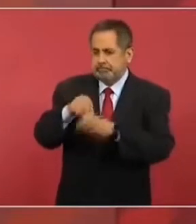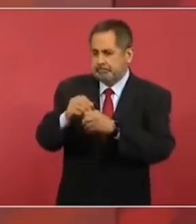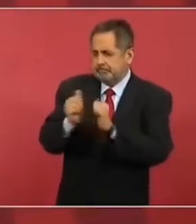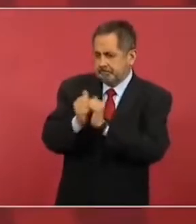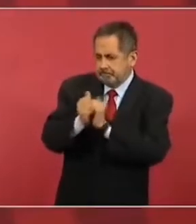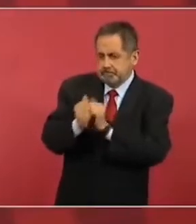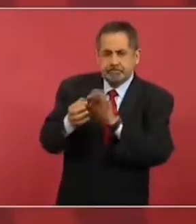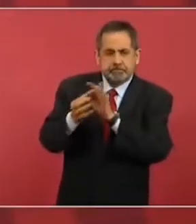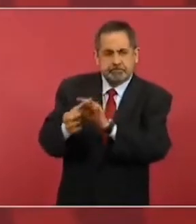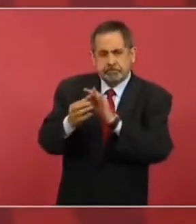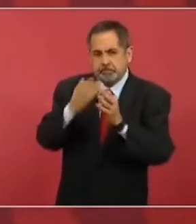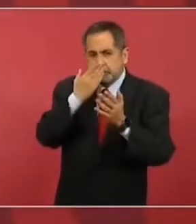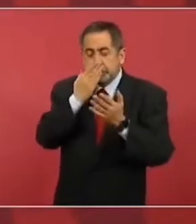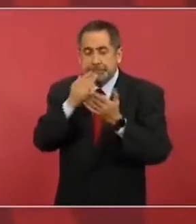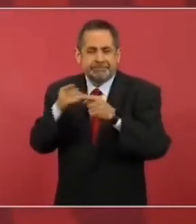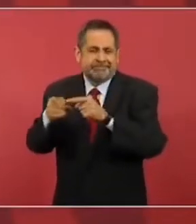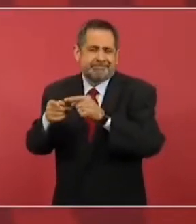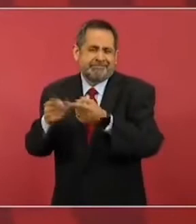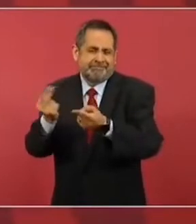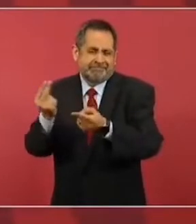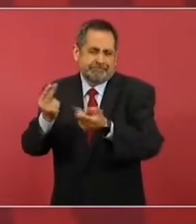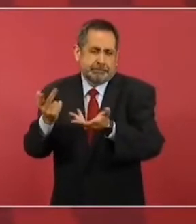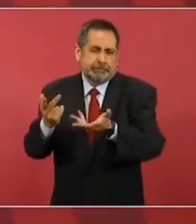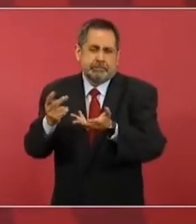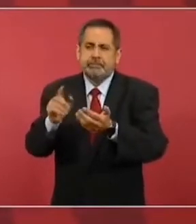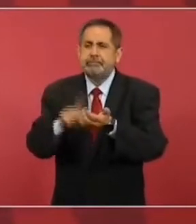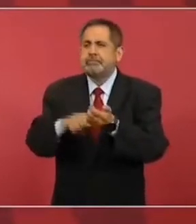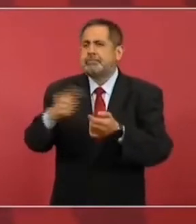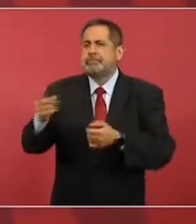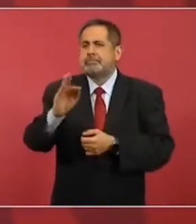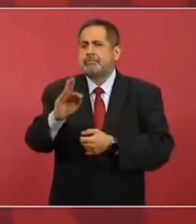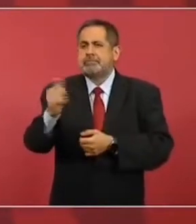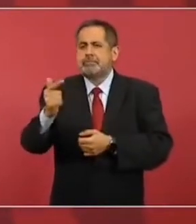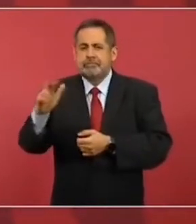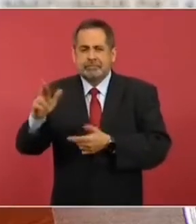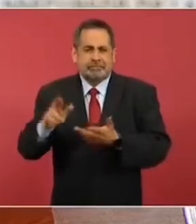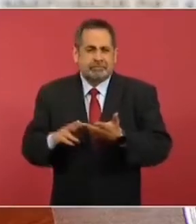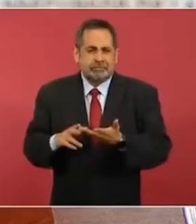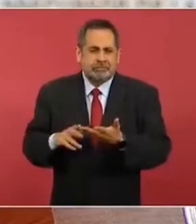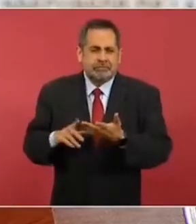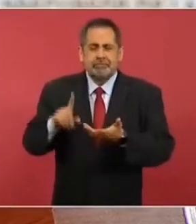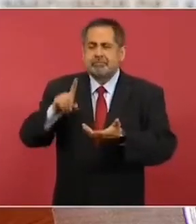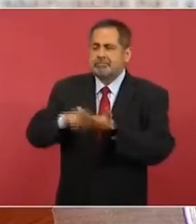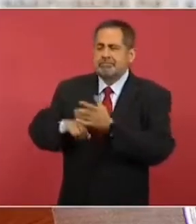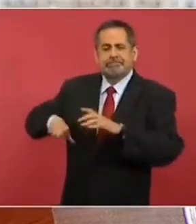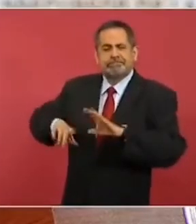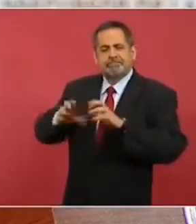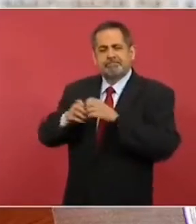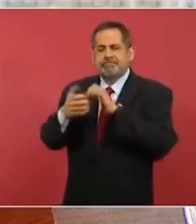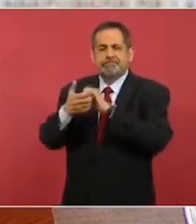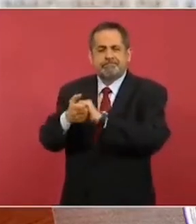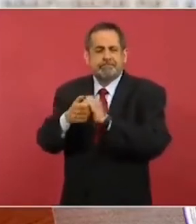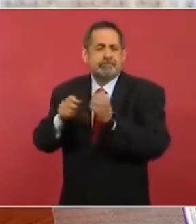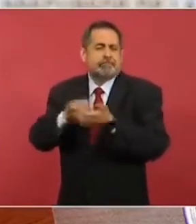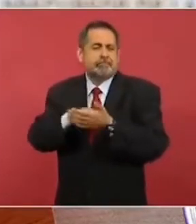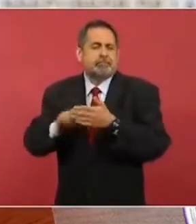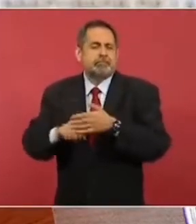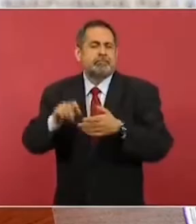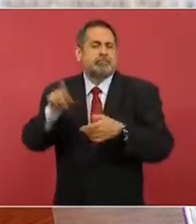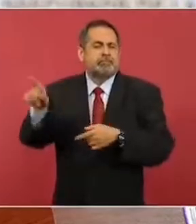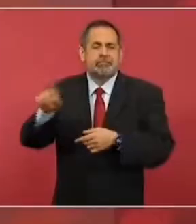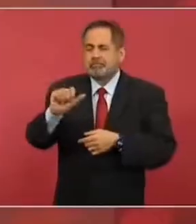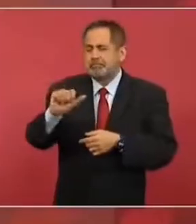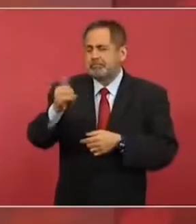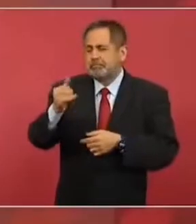principal en materia de salud la vamos a enfocar en el nuevo sistema de atención de la salud, dijo AMLO. El mandatario agregó que este nuevo sistema